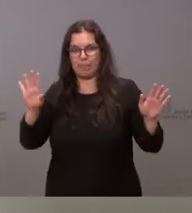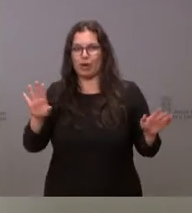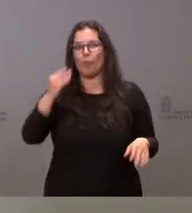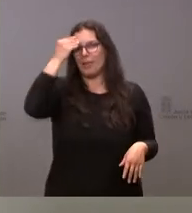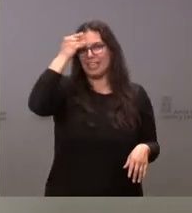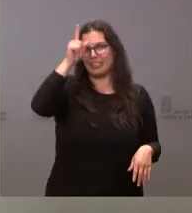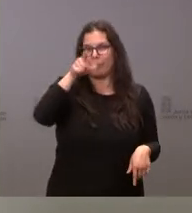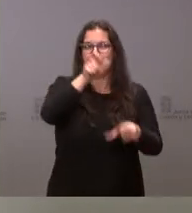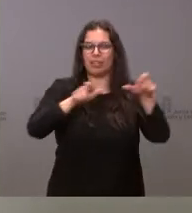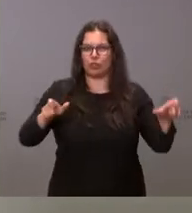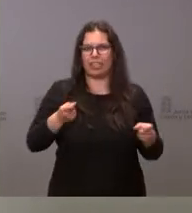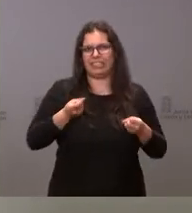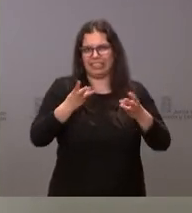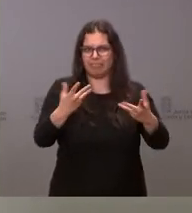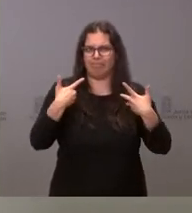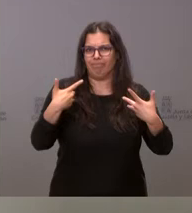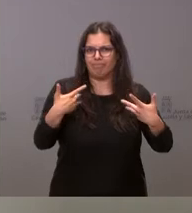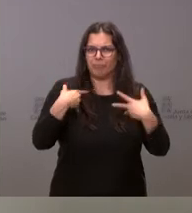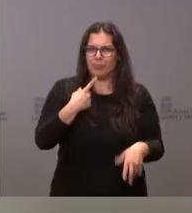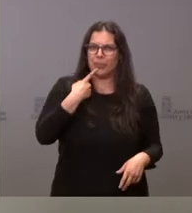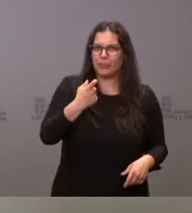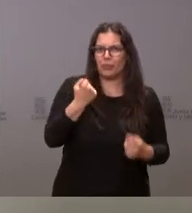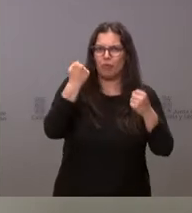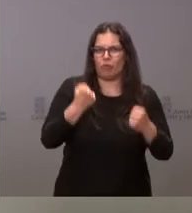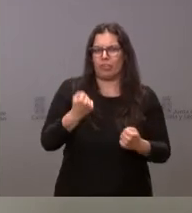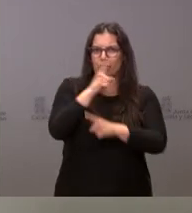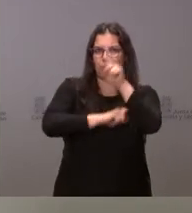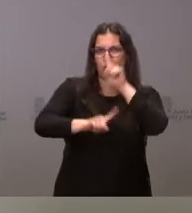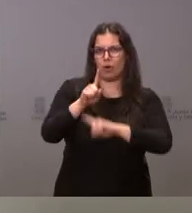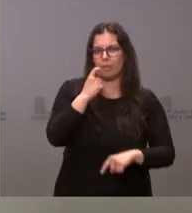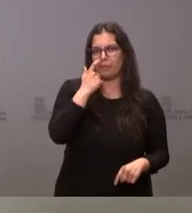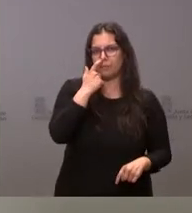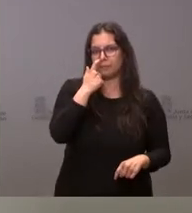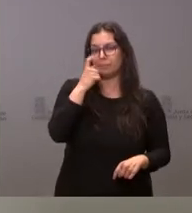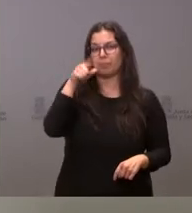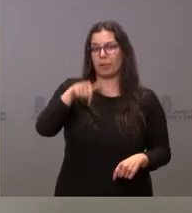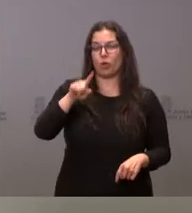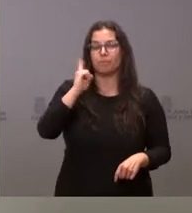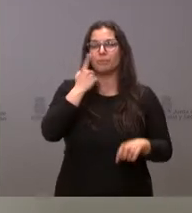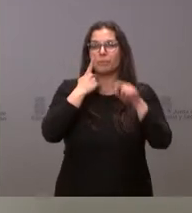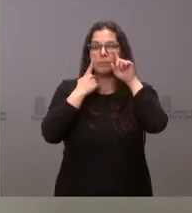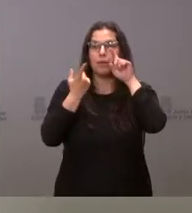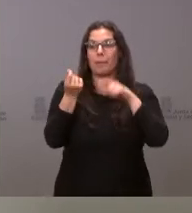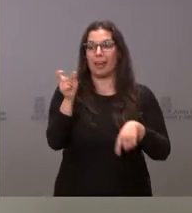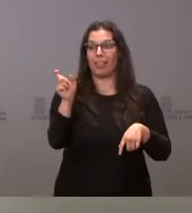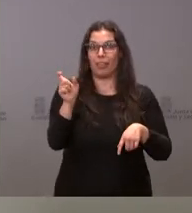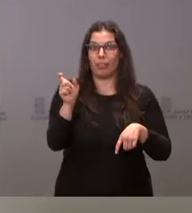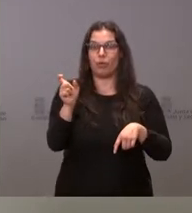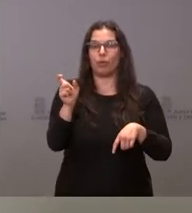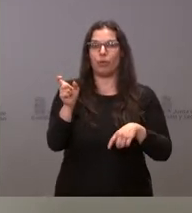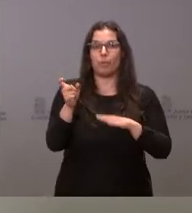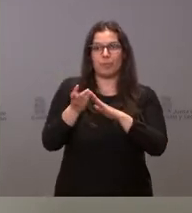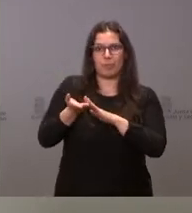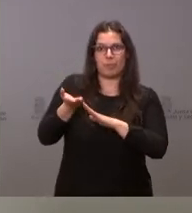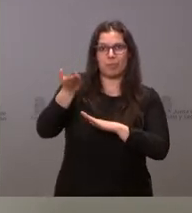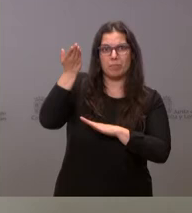autónoma que lo están pasando mal, que tienen dificultades, que tienen problemas. Hoy hemos conocido también esa inflación subyacente y el